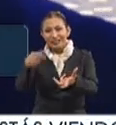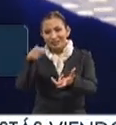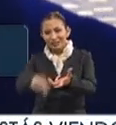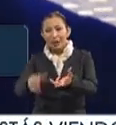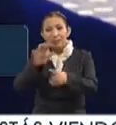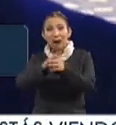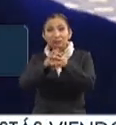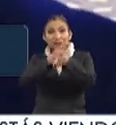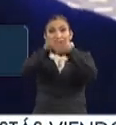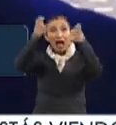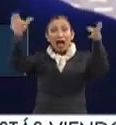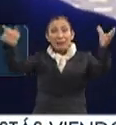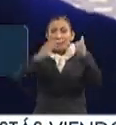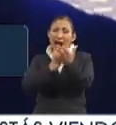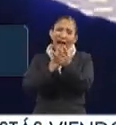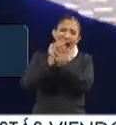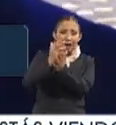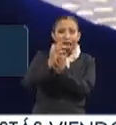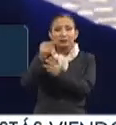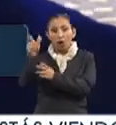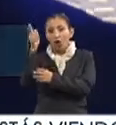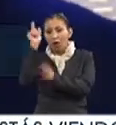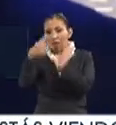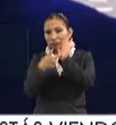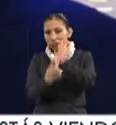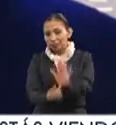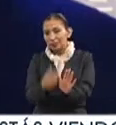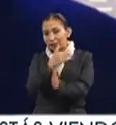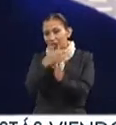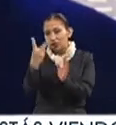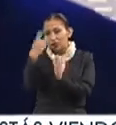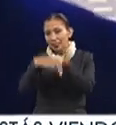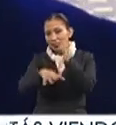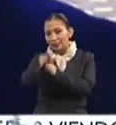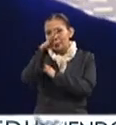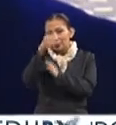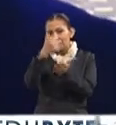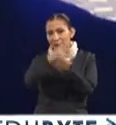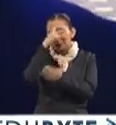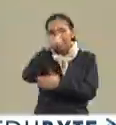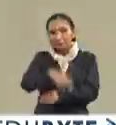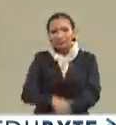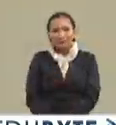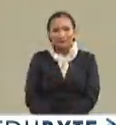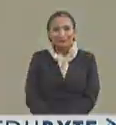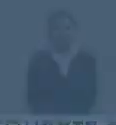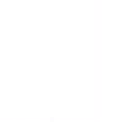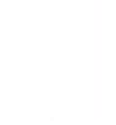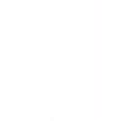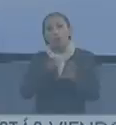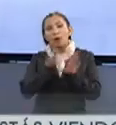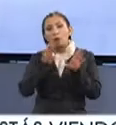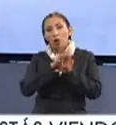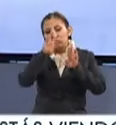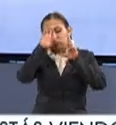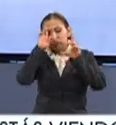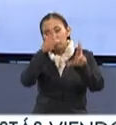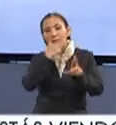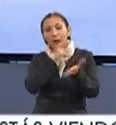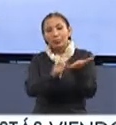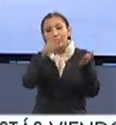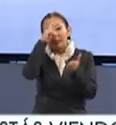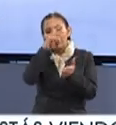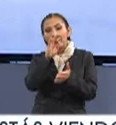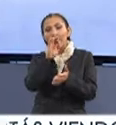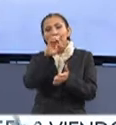mi pieza más grande que haya yo hecho y espero poderla presentar a mediados de 2019 en la Ciudad de México. Hubo un homenaje al escritor